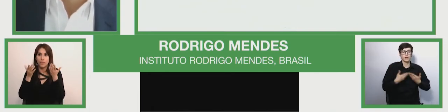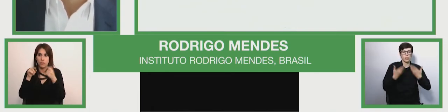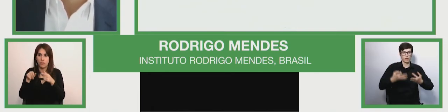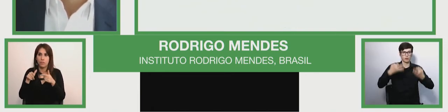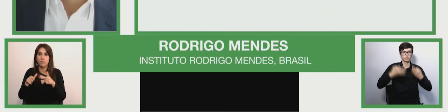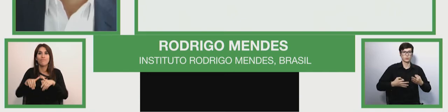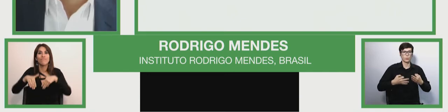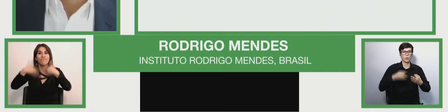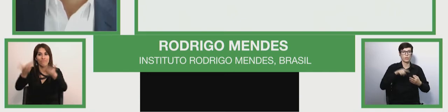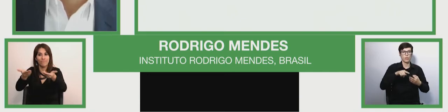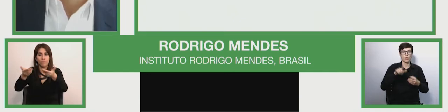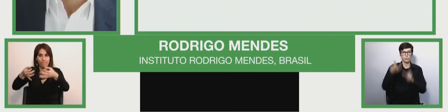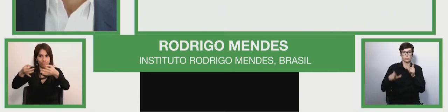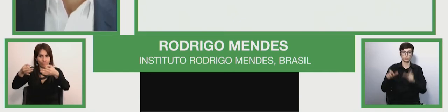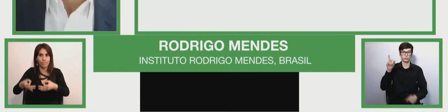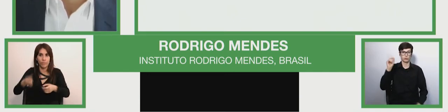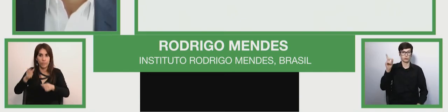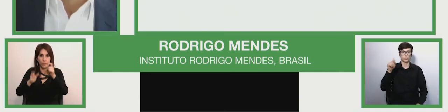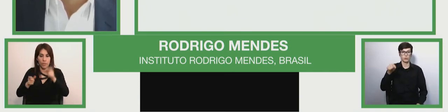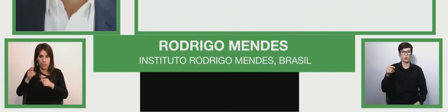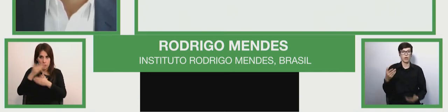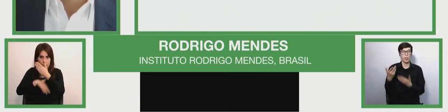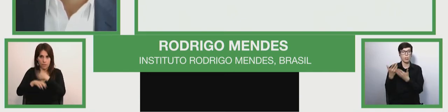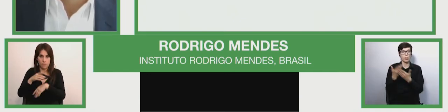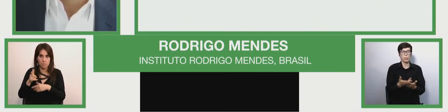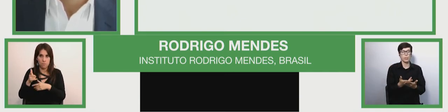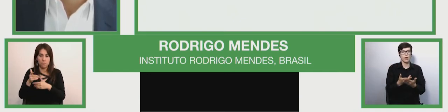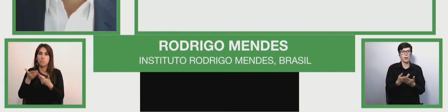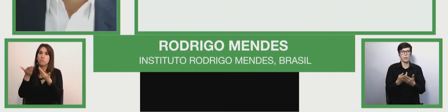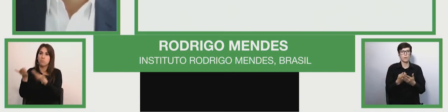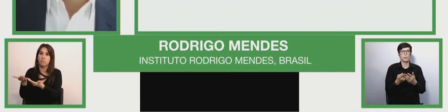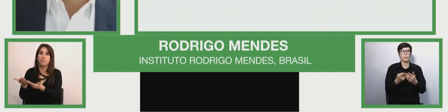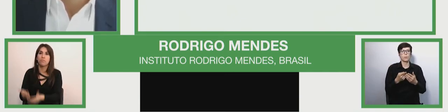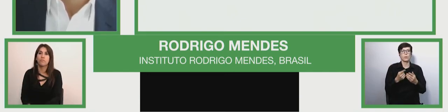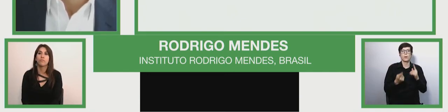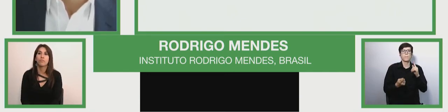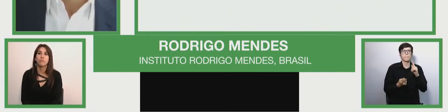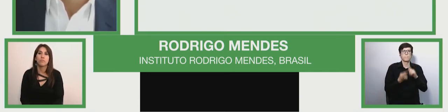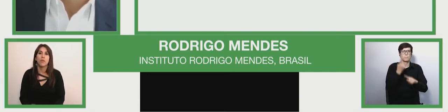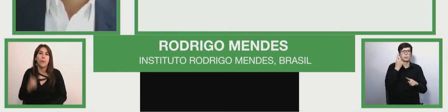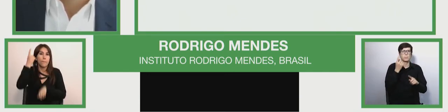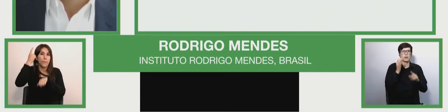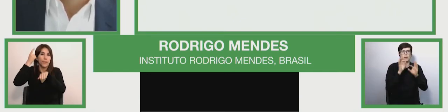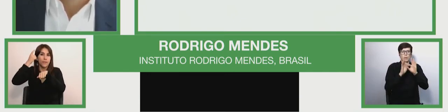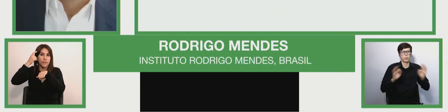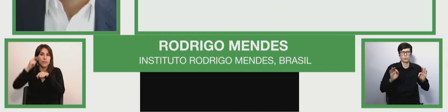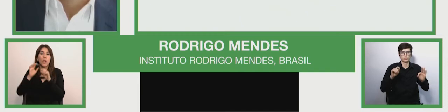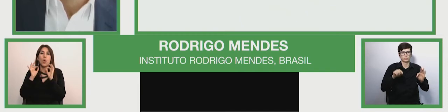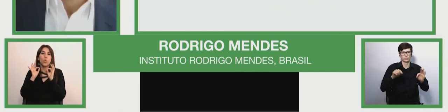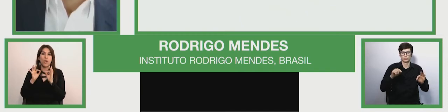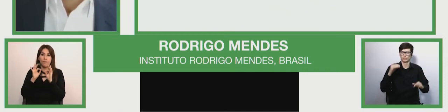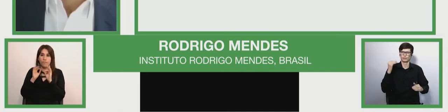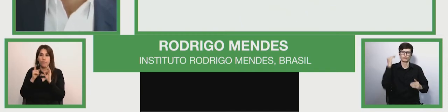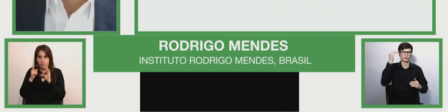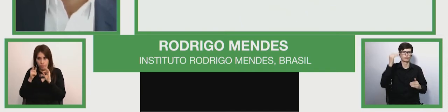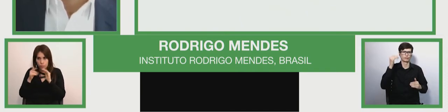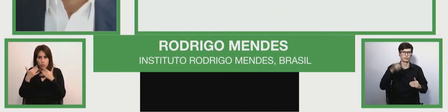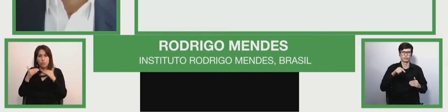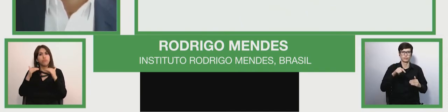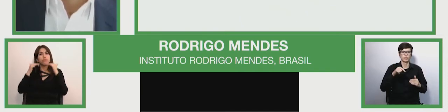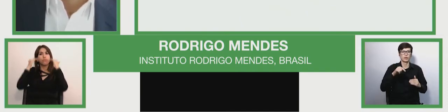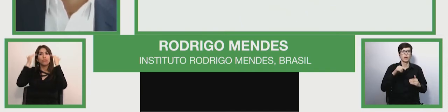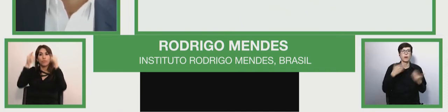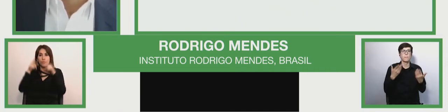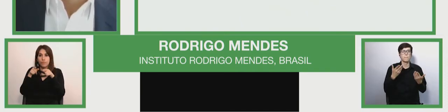persona con una disabilidad tiene una primera edición tiene la primera educación de primera clase en las escuelas de